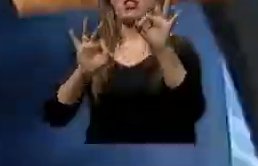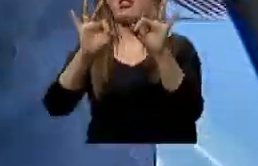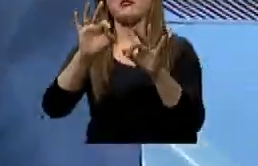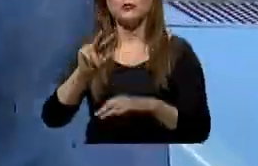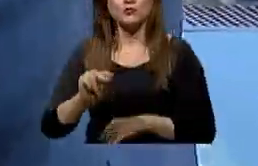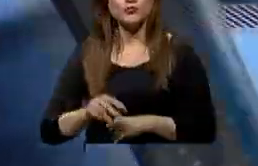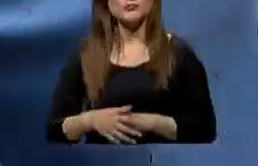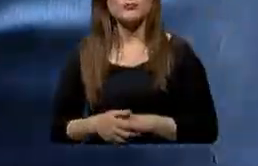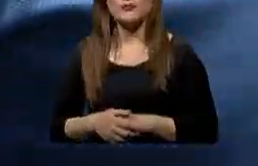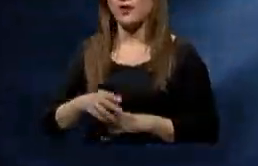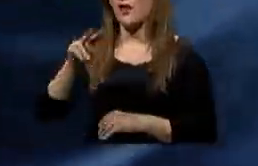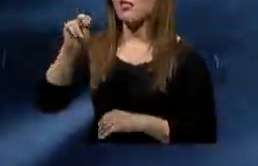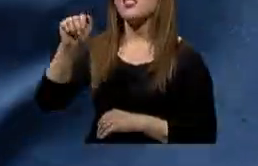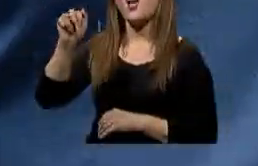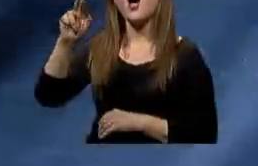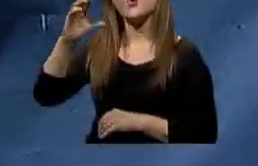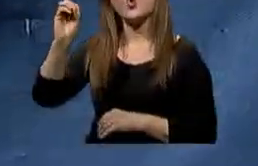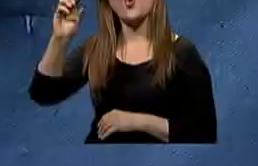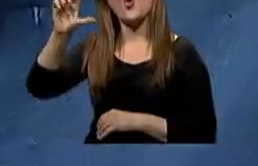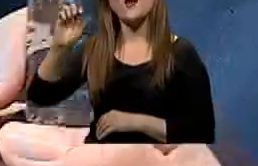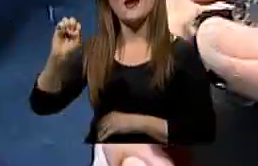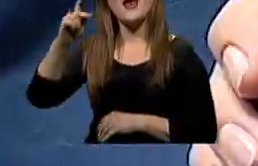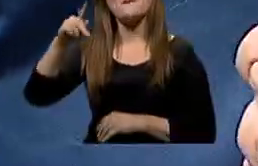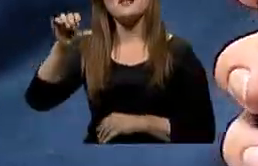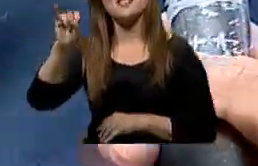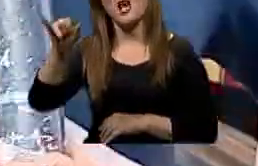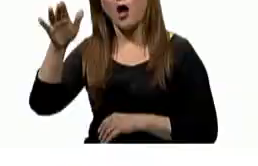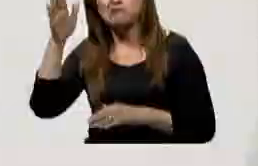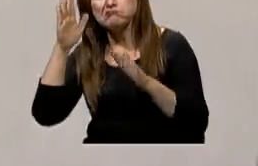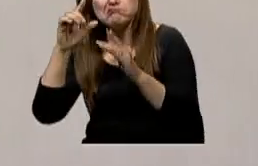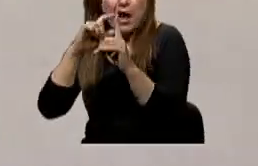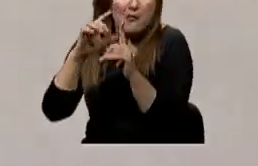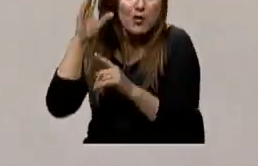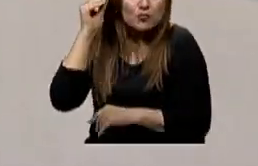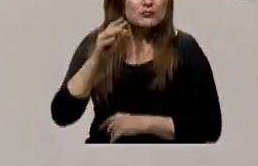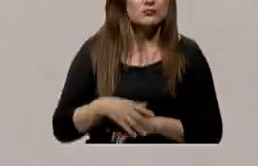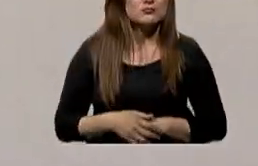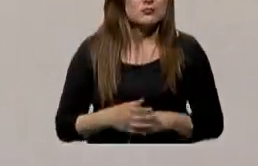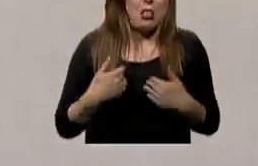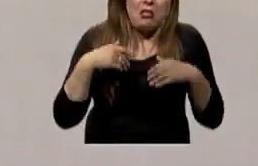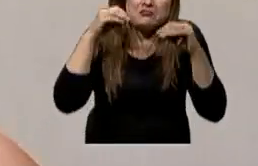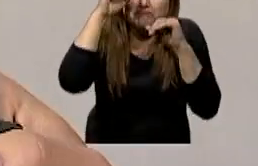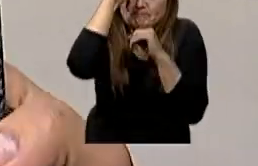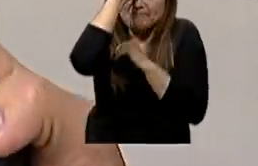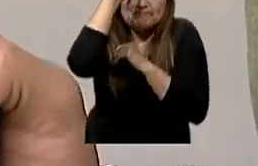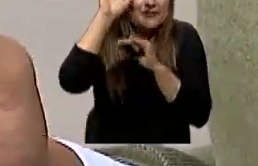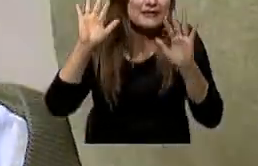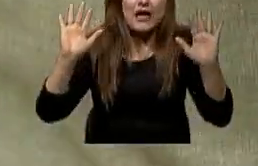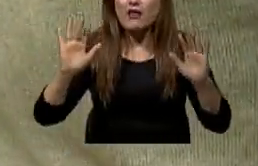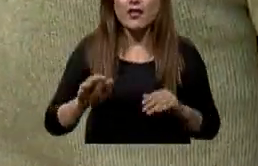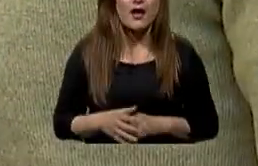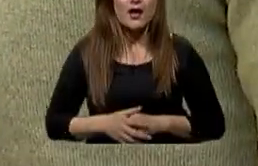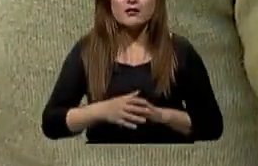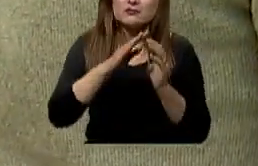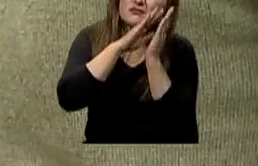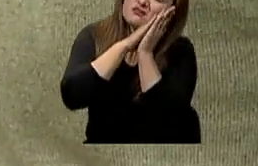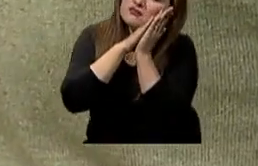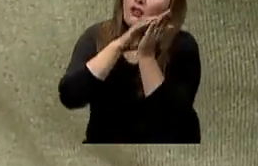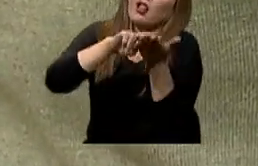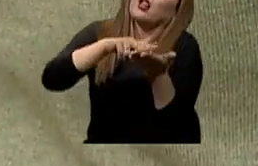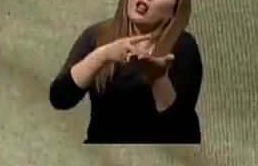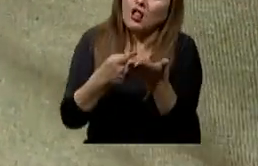es la narcolepsia? ¿Alguna vez ha escuchado? ¿Y usted ha escuchado? No. No tengo conocimiento, señor. escuchado trastorno del sueño?